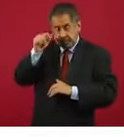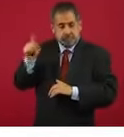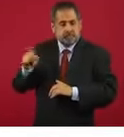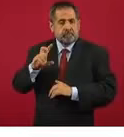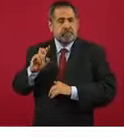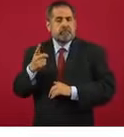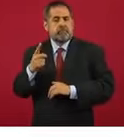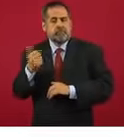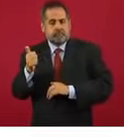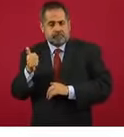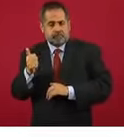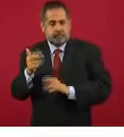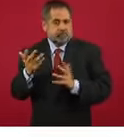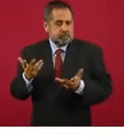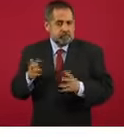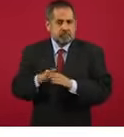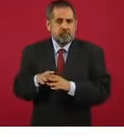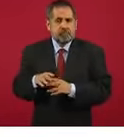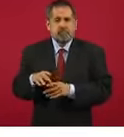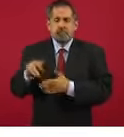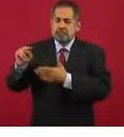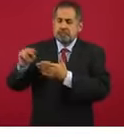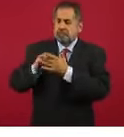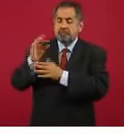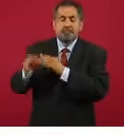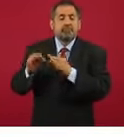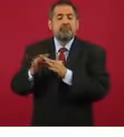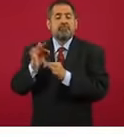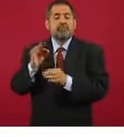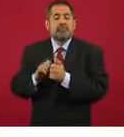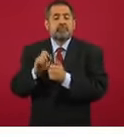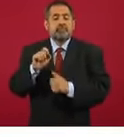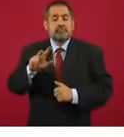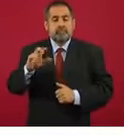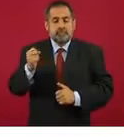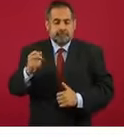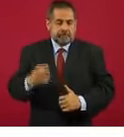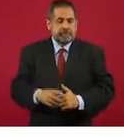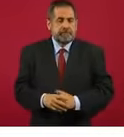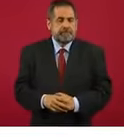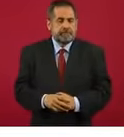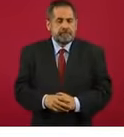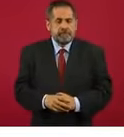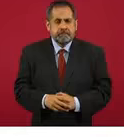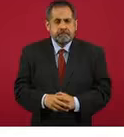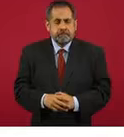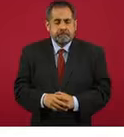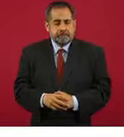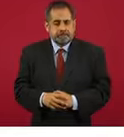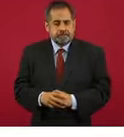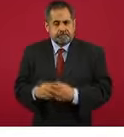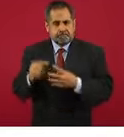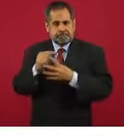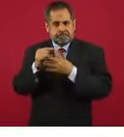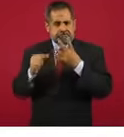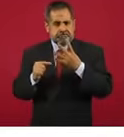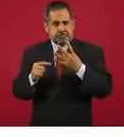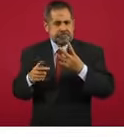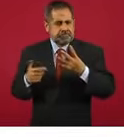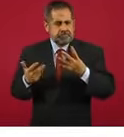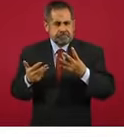el 31 de agosto y el acuerdo final se firmó el 18 de septiembre. Estatus de estas cuatro iniciativas,